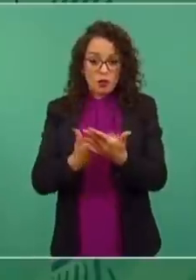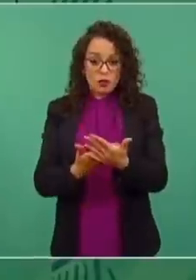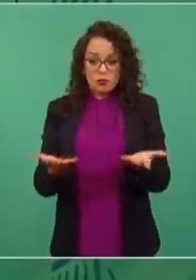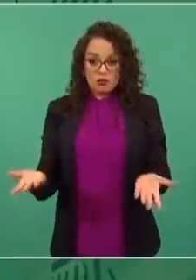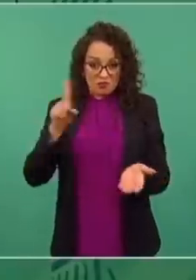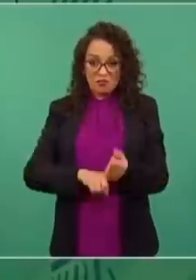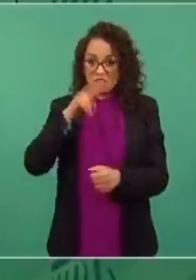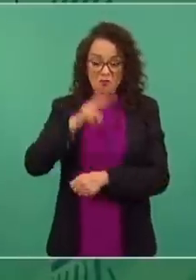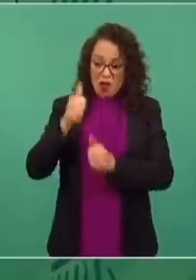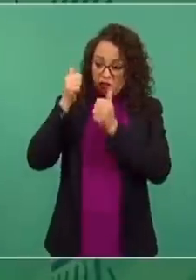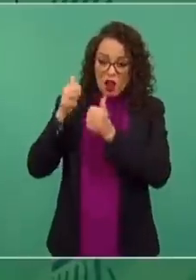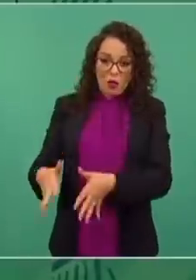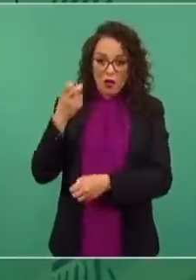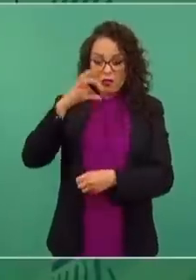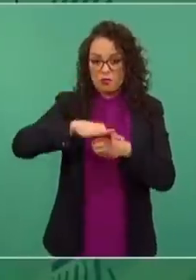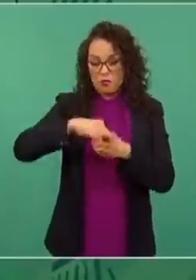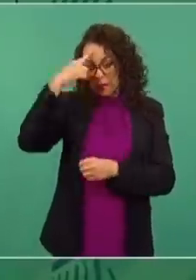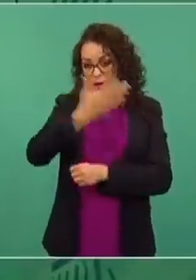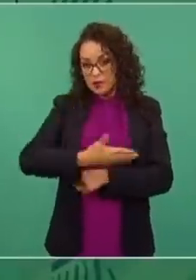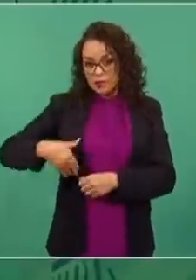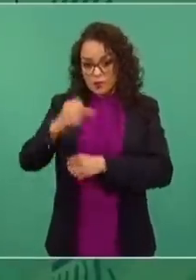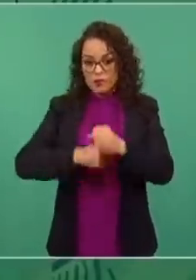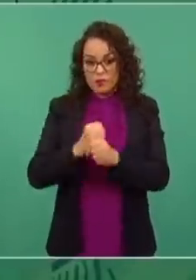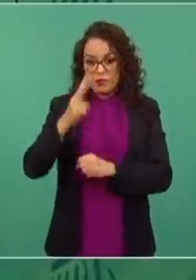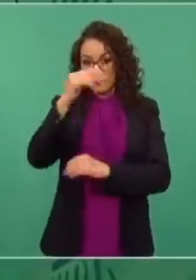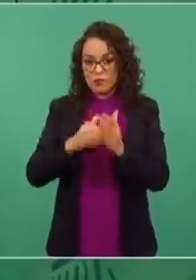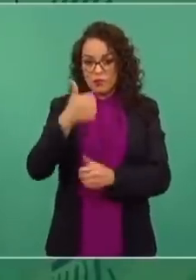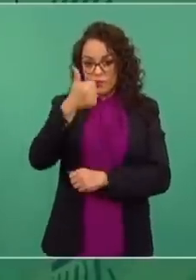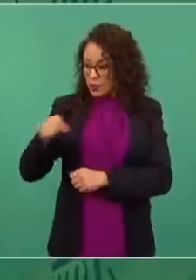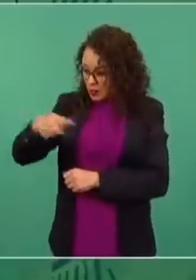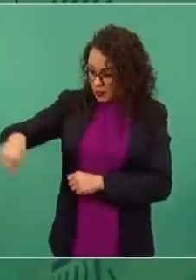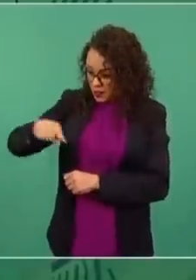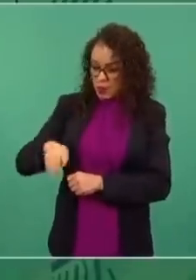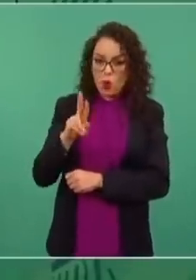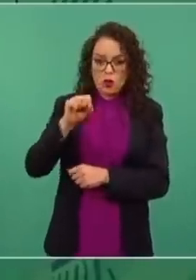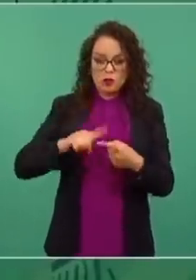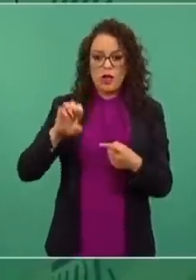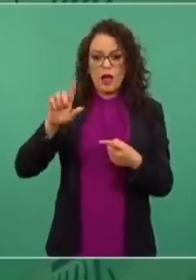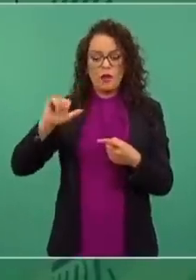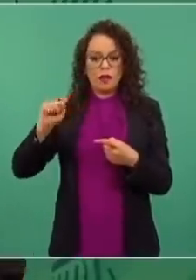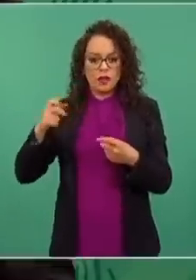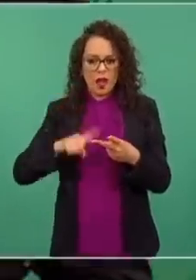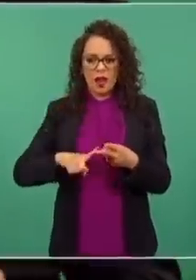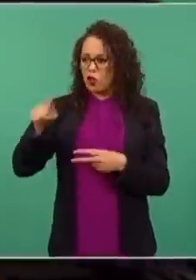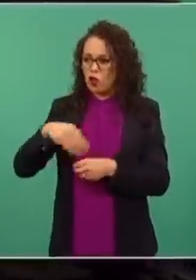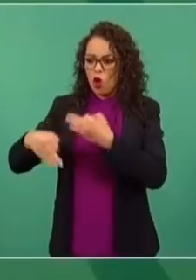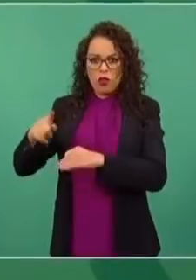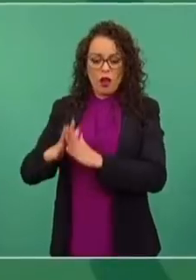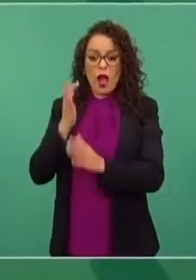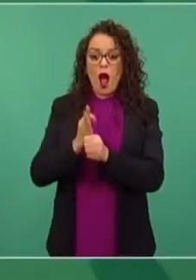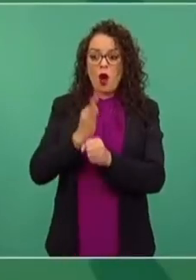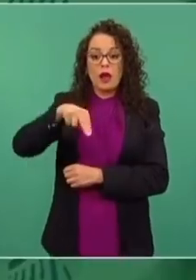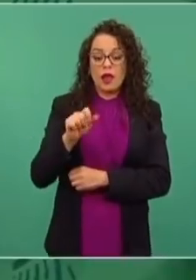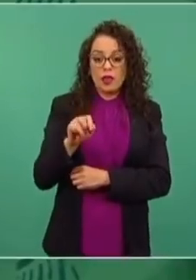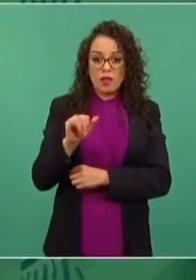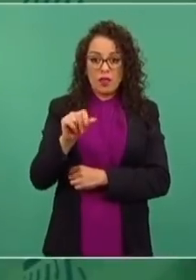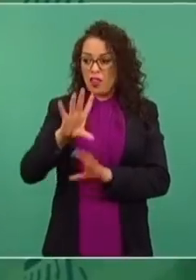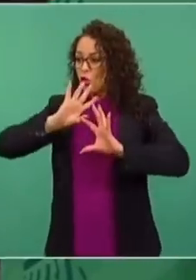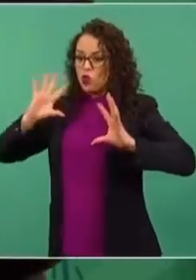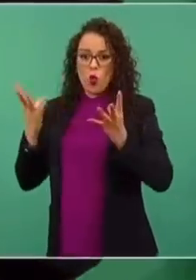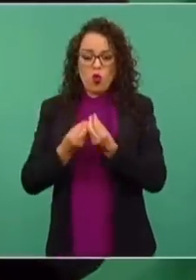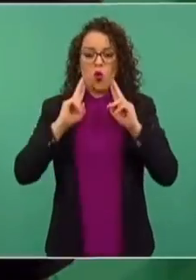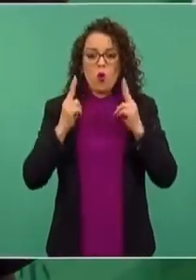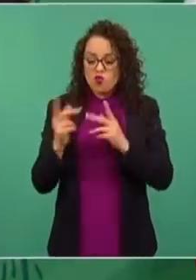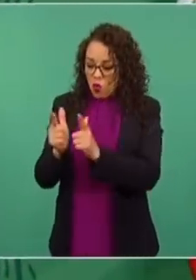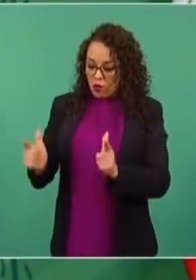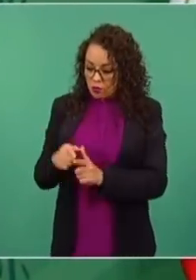Se robaron la elección presidencial de 2006. Intervinieron todos ellos, Burso, la maestra Alvester, el gobernador que estaba ahora preso, Hernández de Tamaulipas. Se unieron